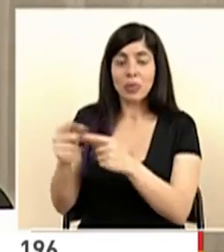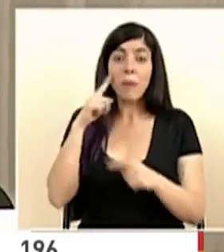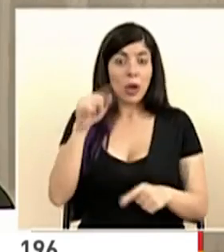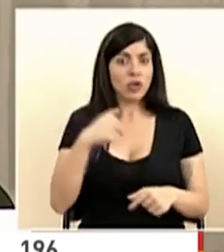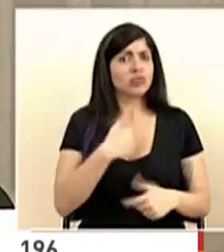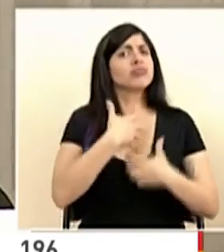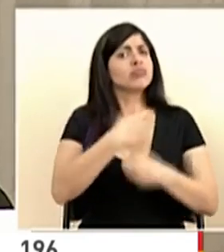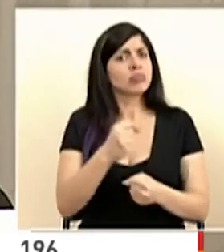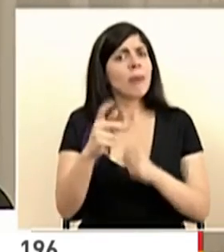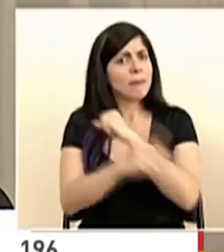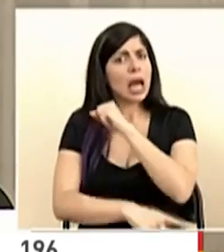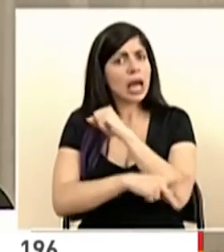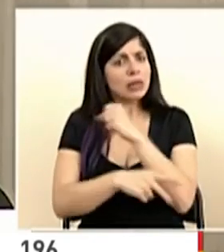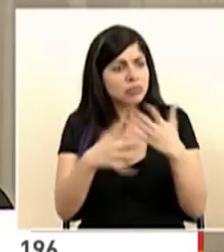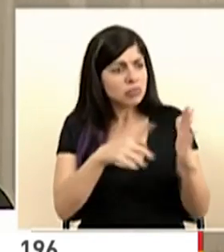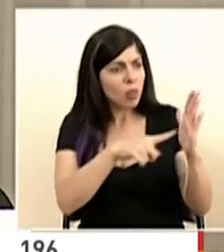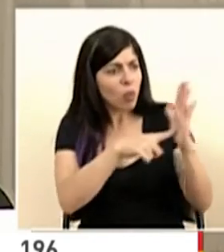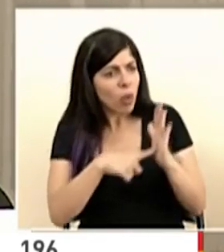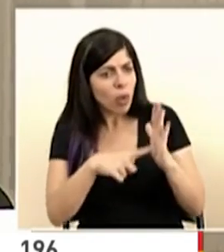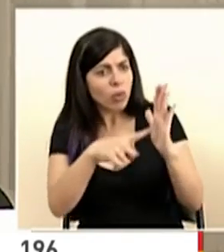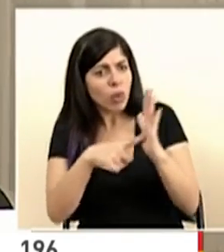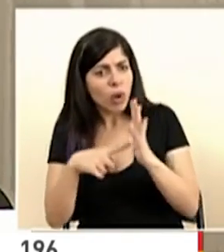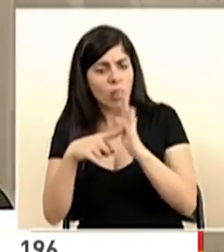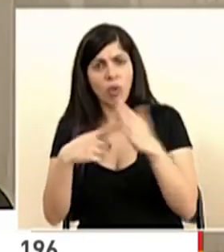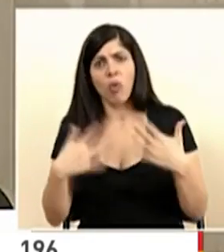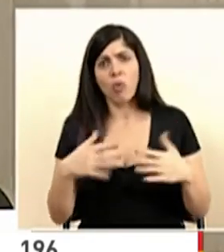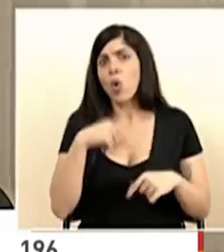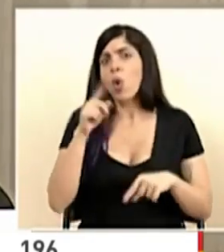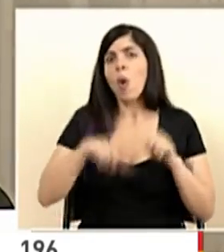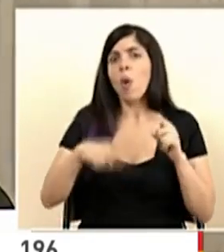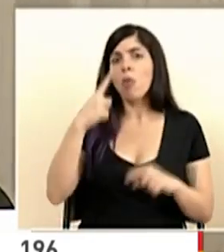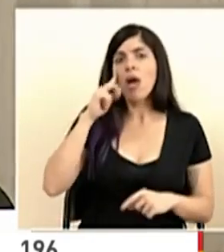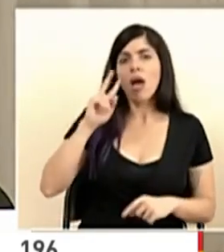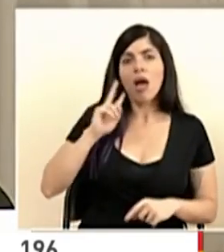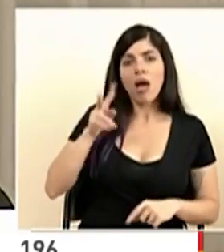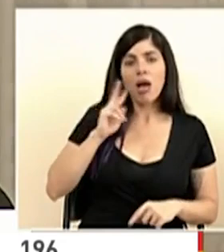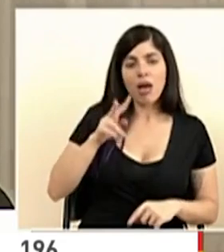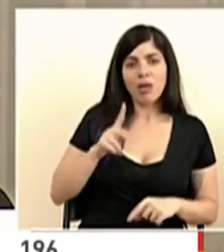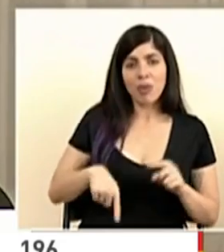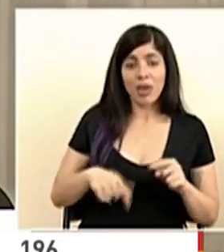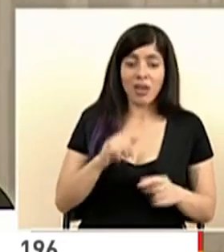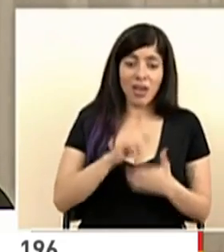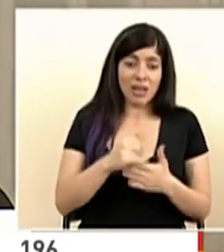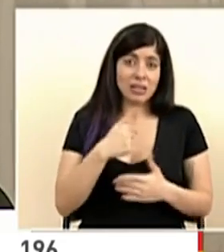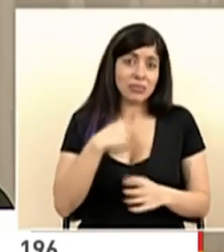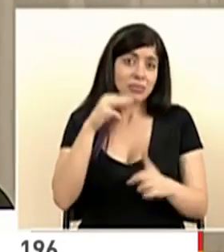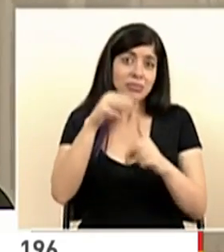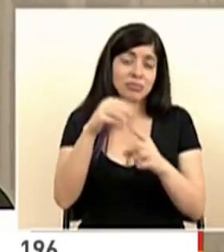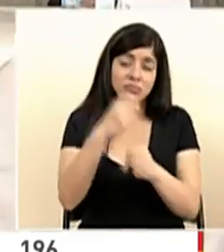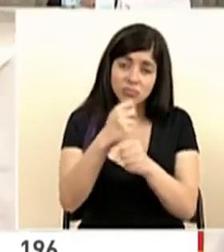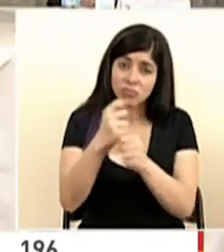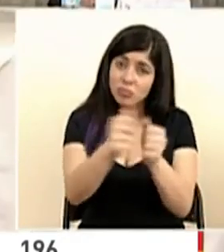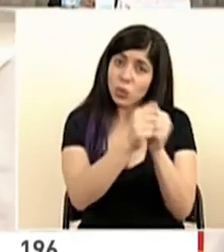país, porque lo vamos demostrando consistentemente. No nos podemos descuidar. Ese es mi mensaje, trabajar juntos.